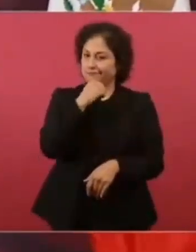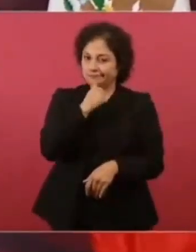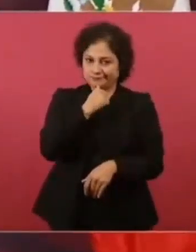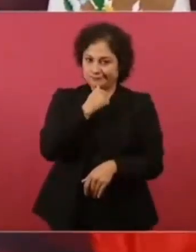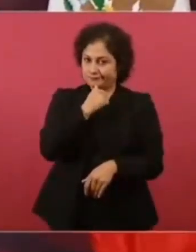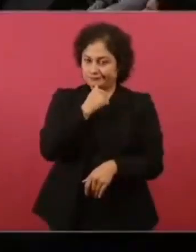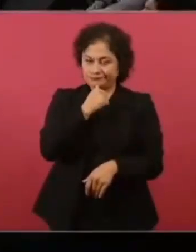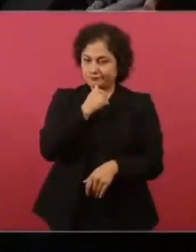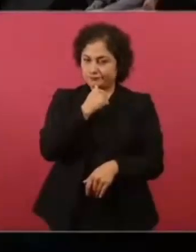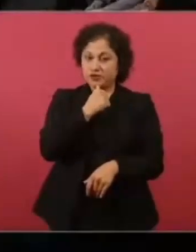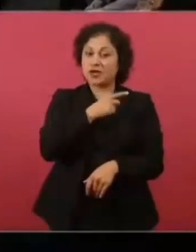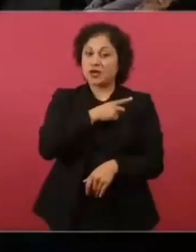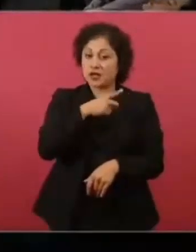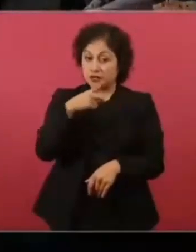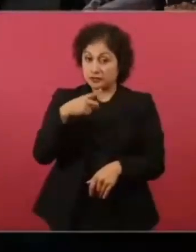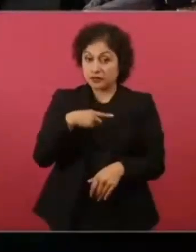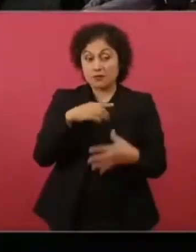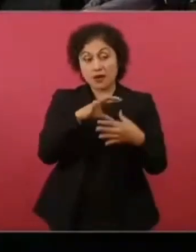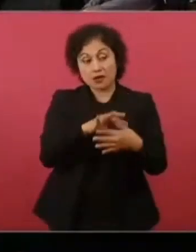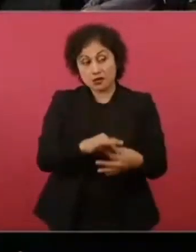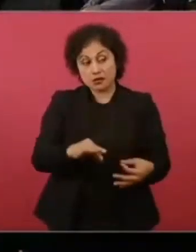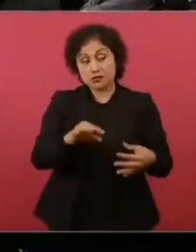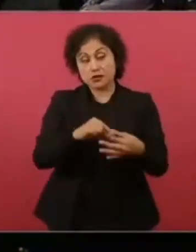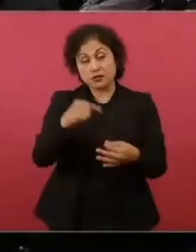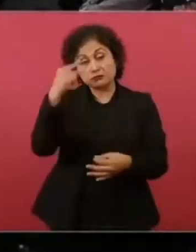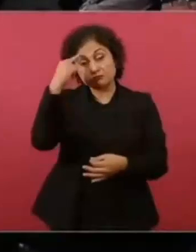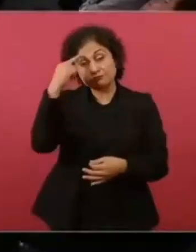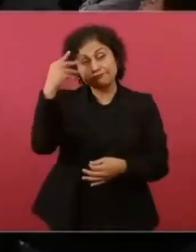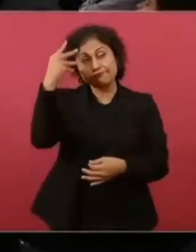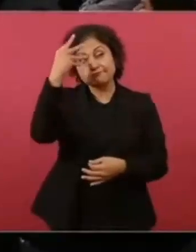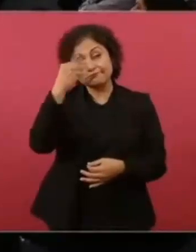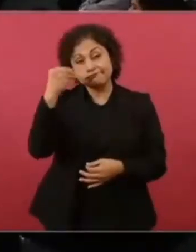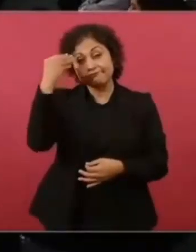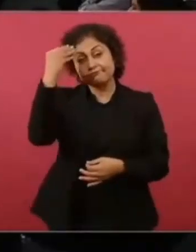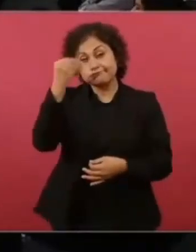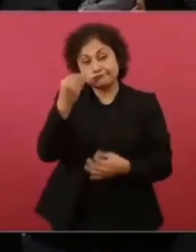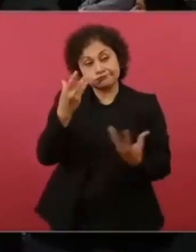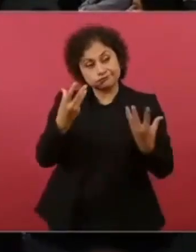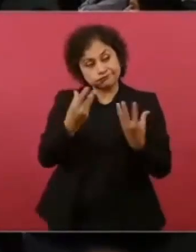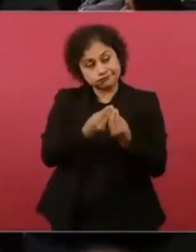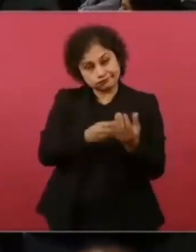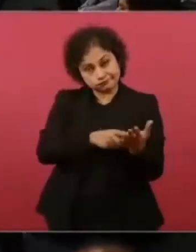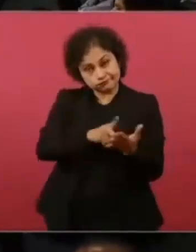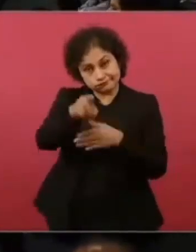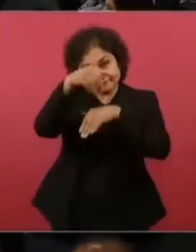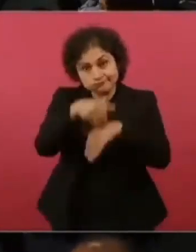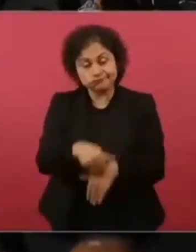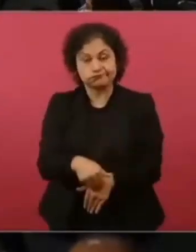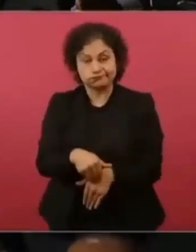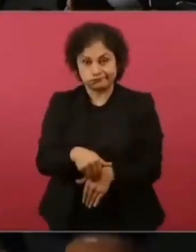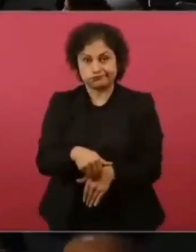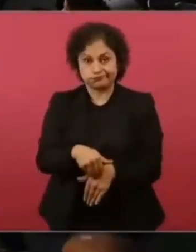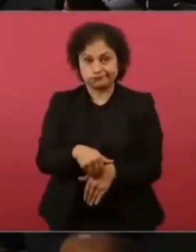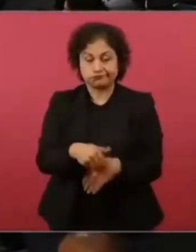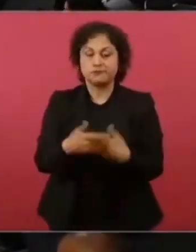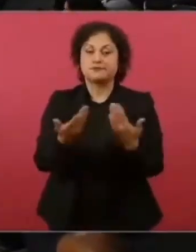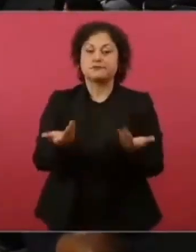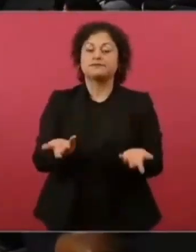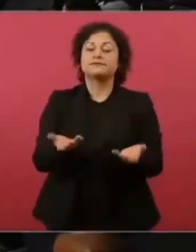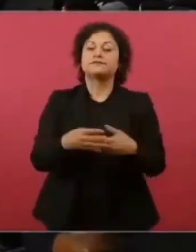el caso que mencionas de la intervención de Estados Unidos, eso se da